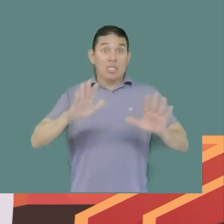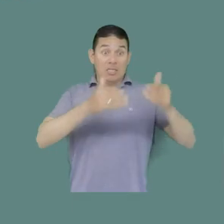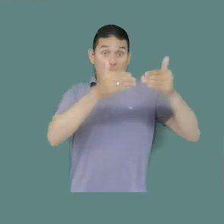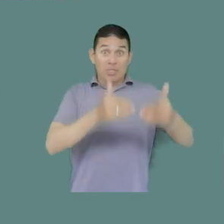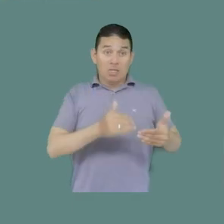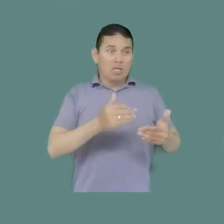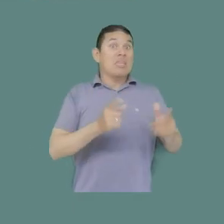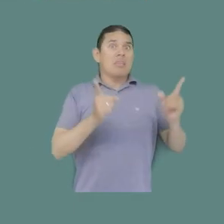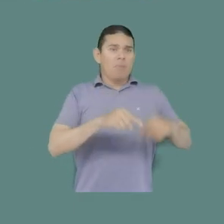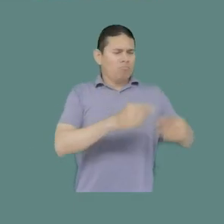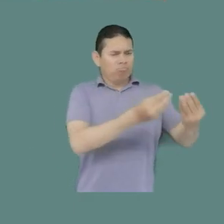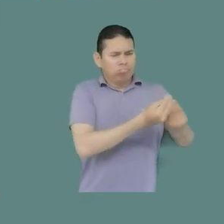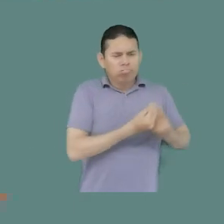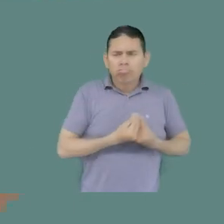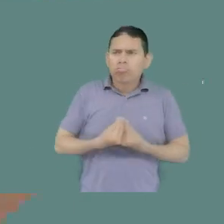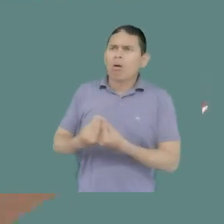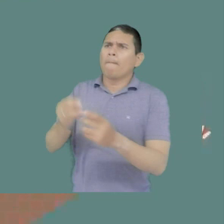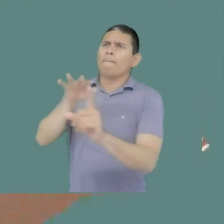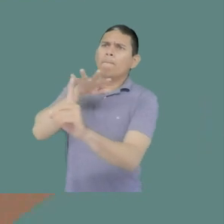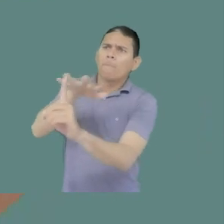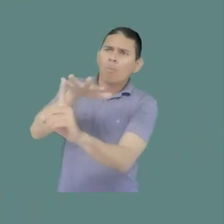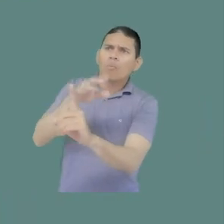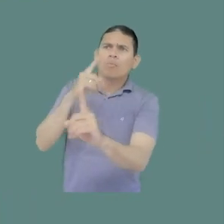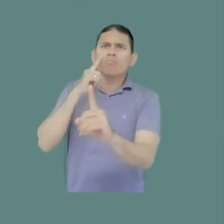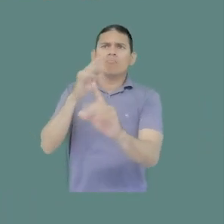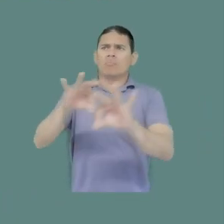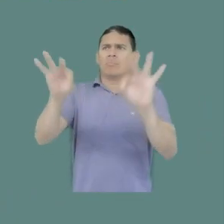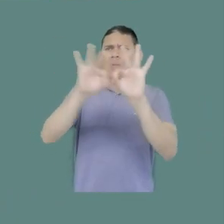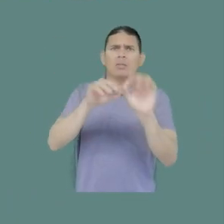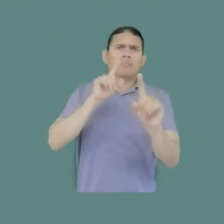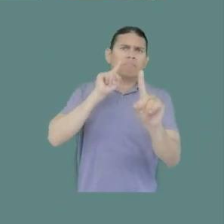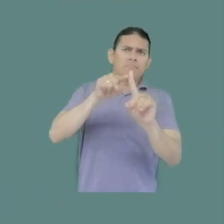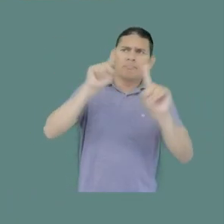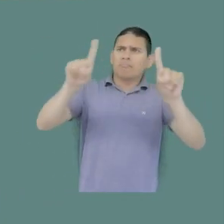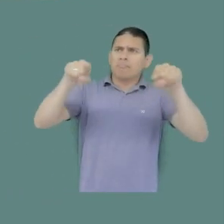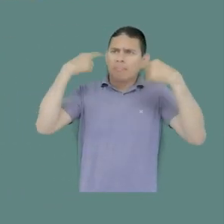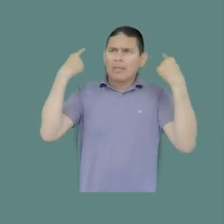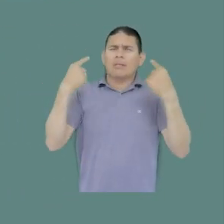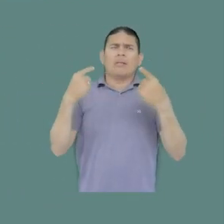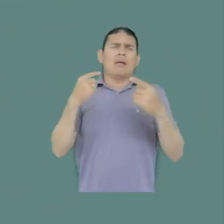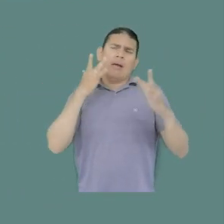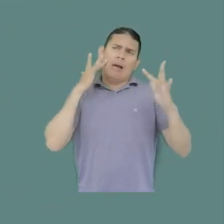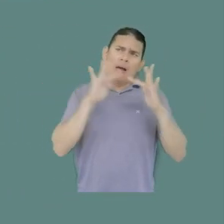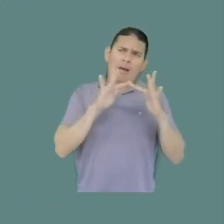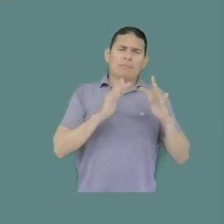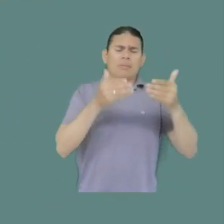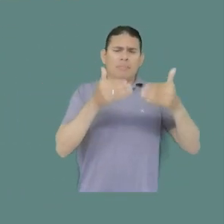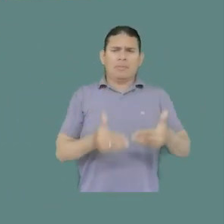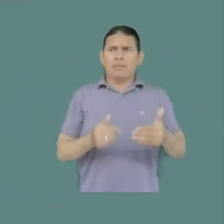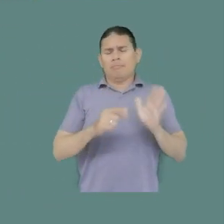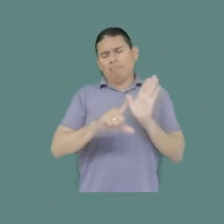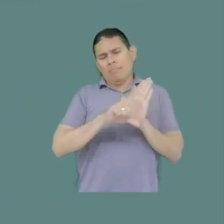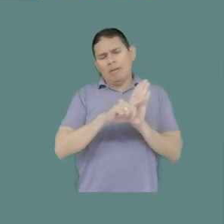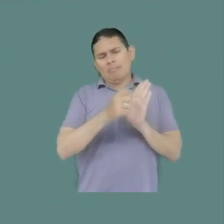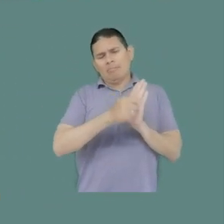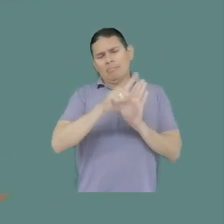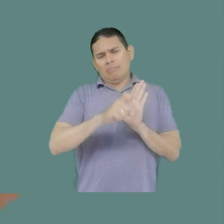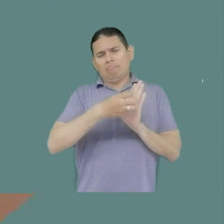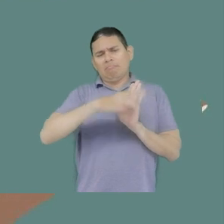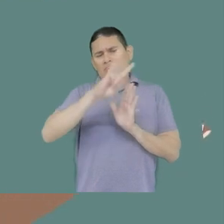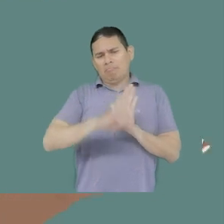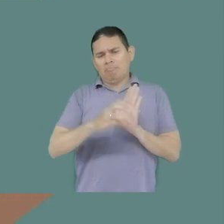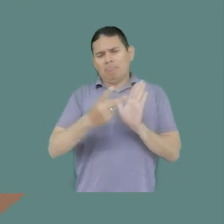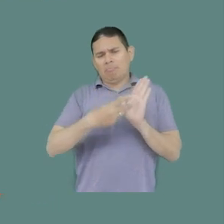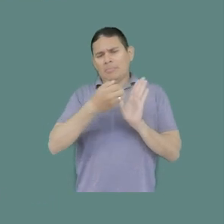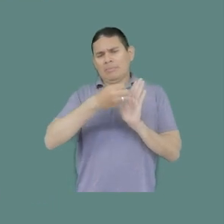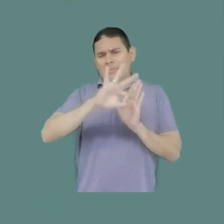con discapacidad hizo un proceso de incidencia para que en ese plan de desarrollo se incorporaran metas que estuvieran relacionadas con el cumplimiento de